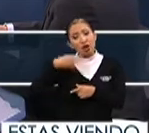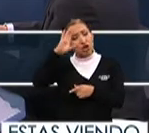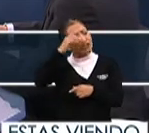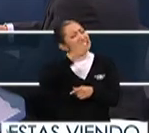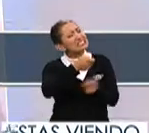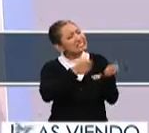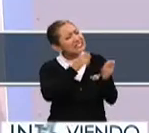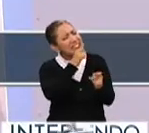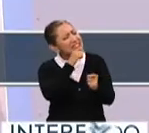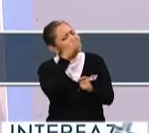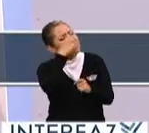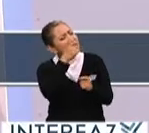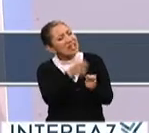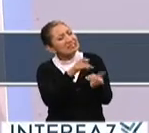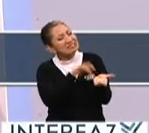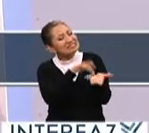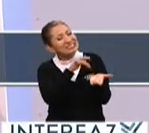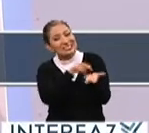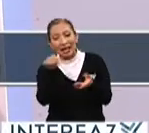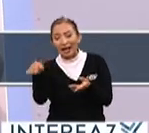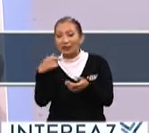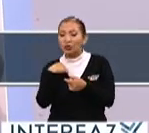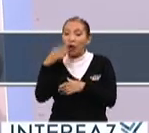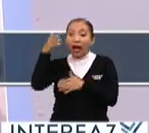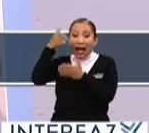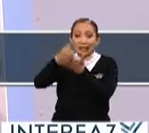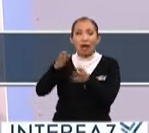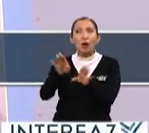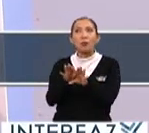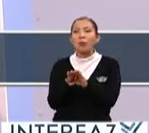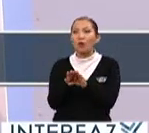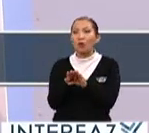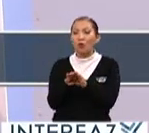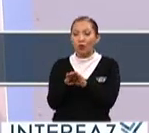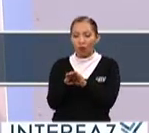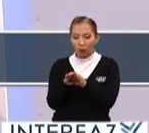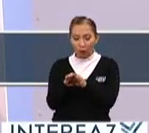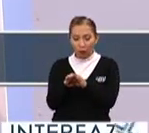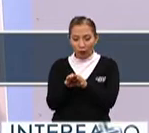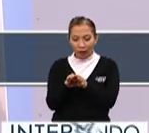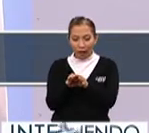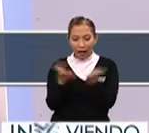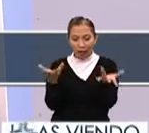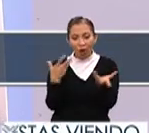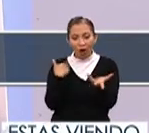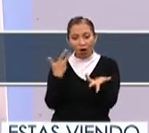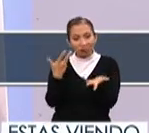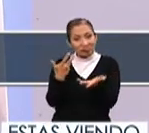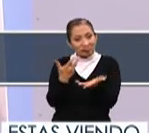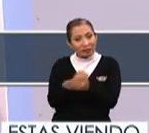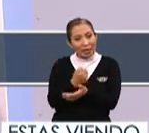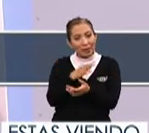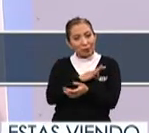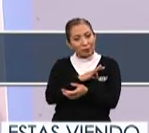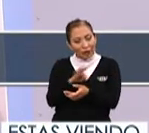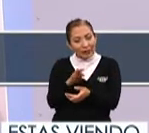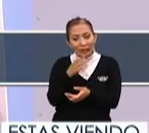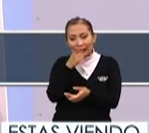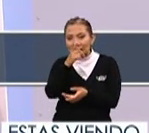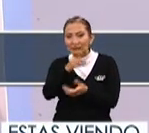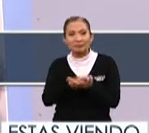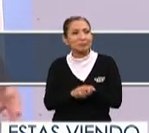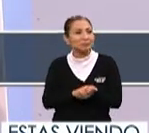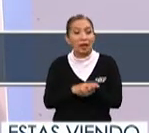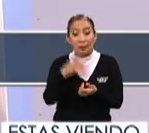la cultura de México entonces se hacía ya esa como es esa ganancia de poder decir